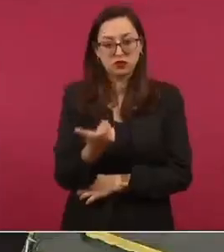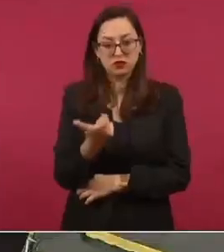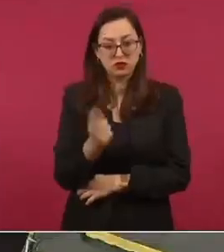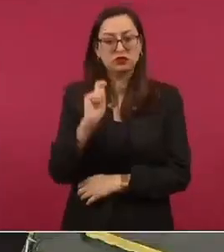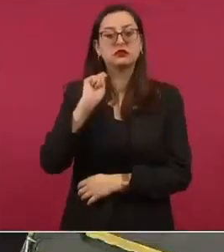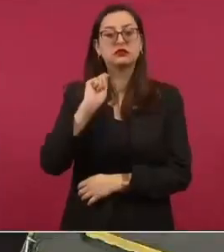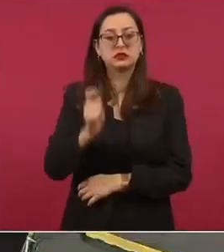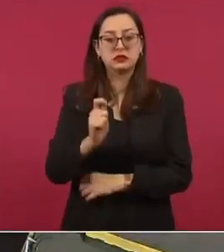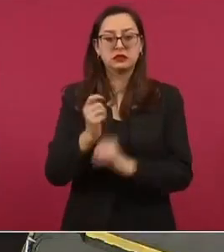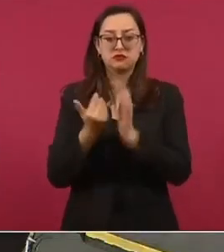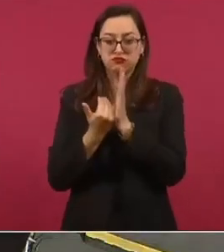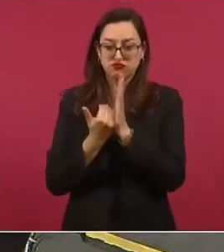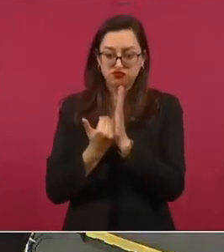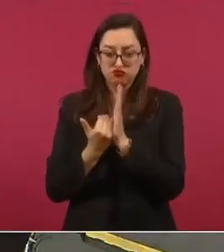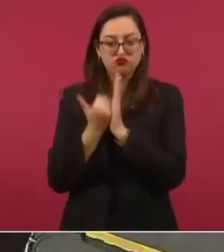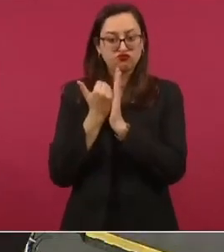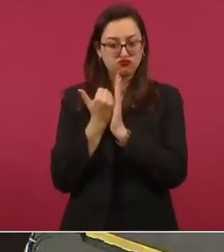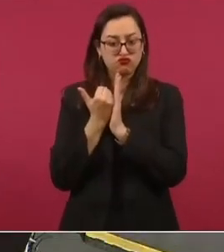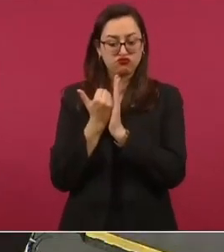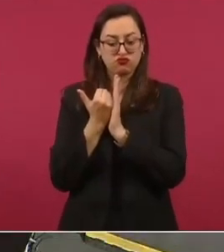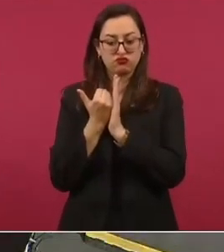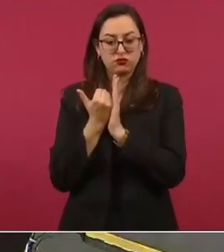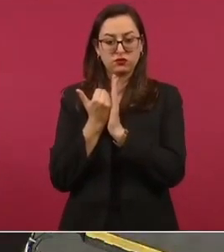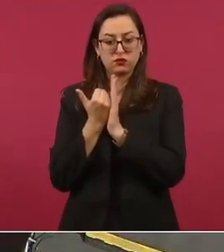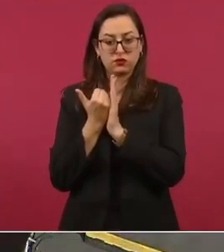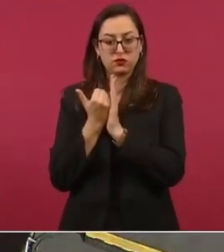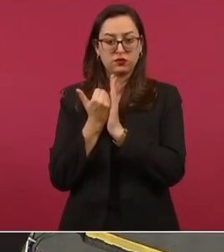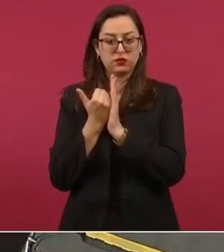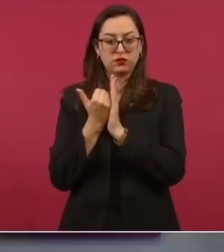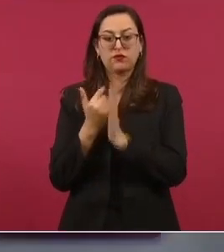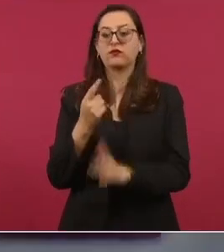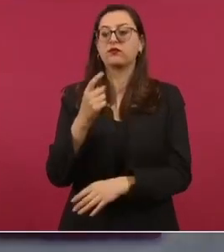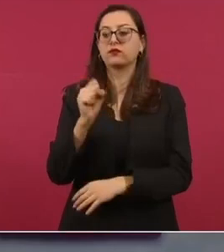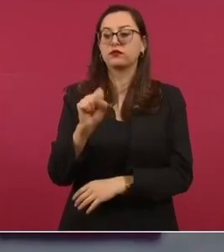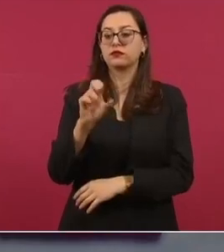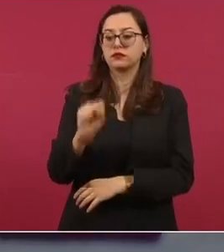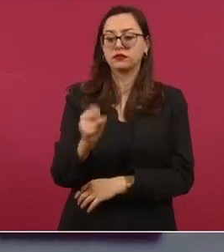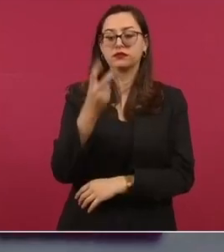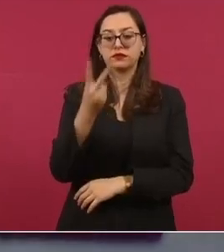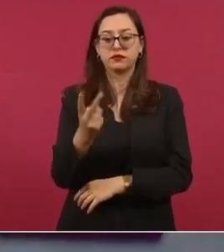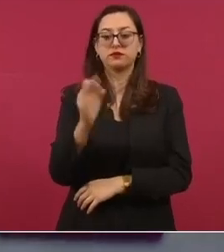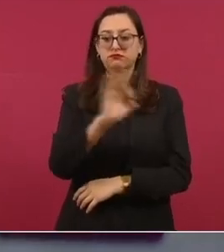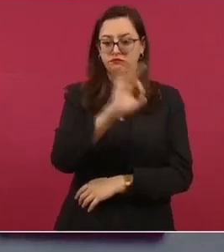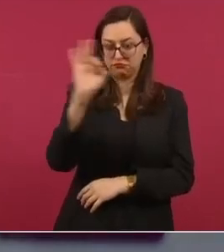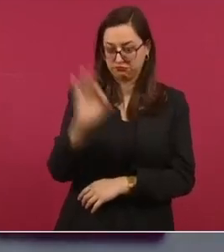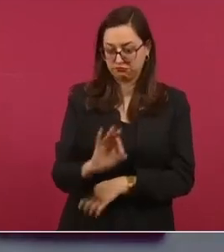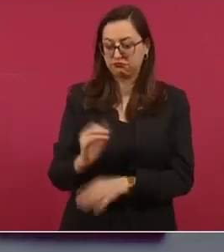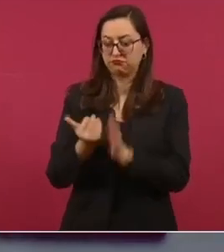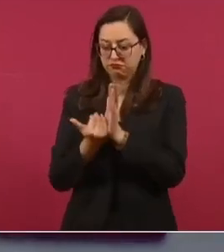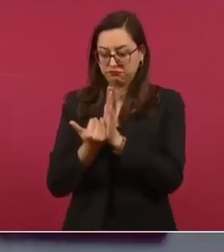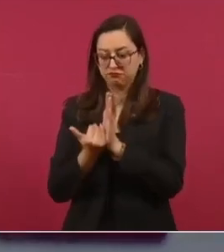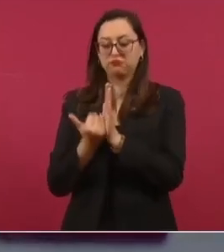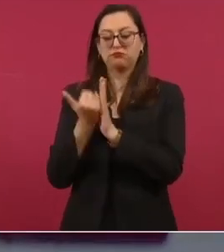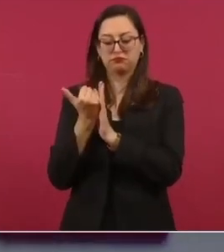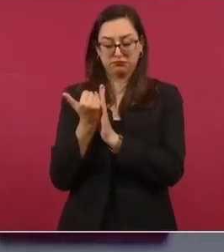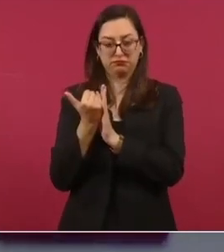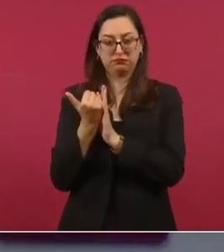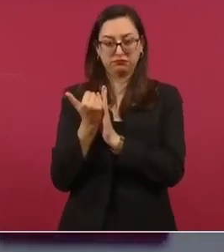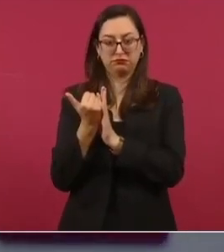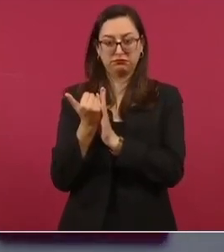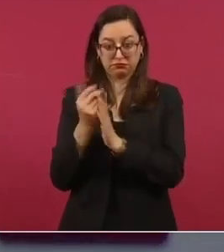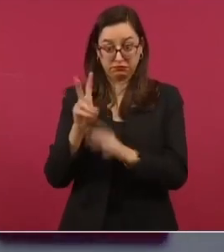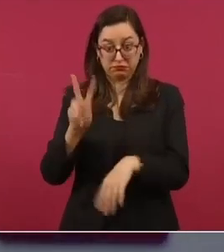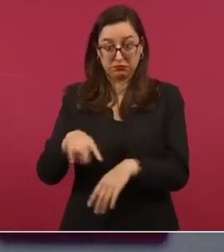incremento un incremento de 62% en términos